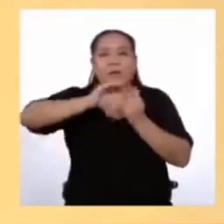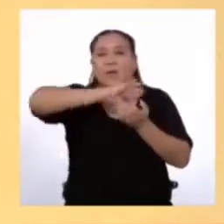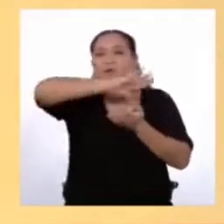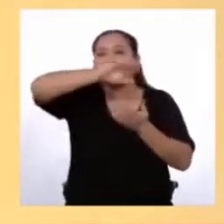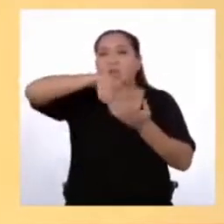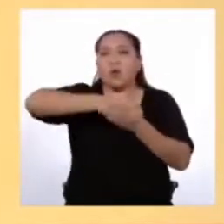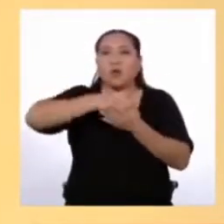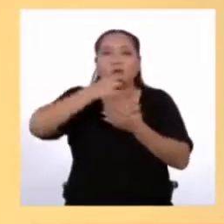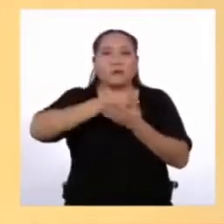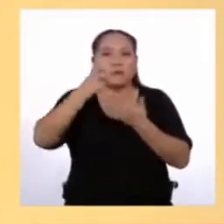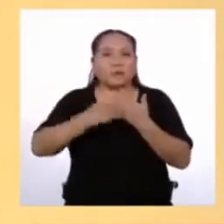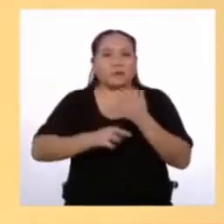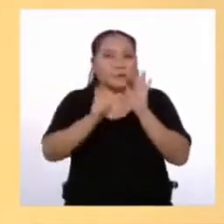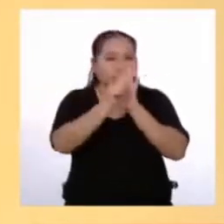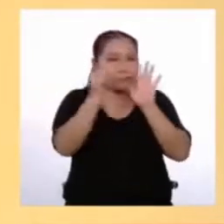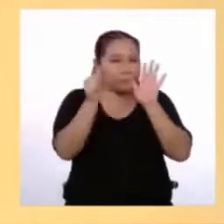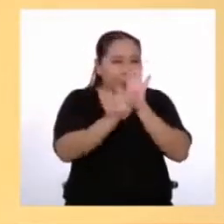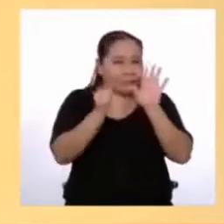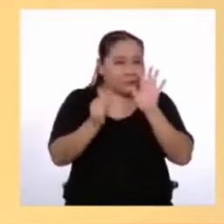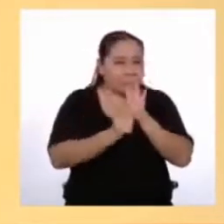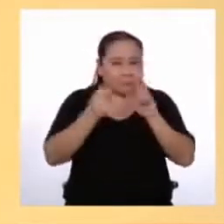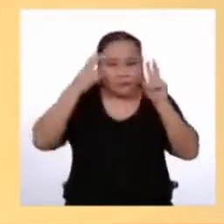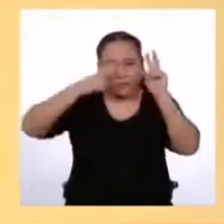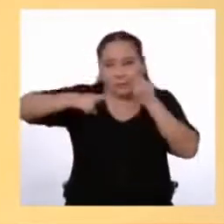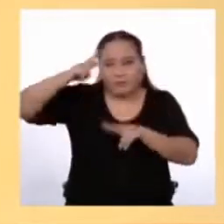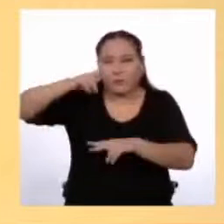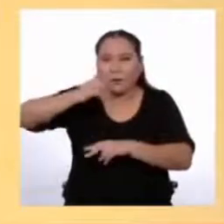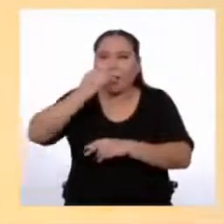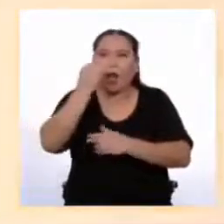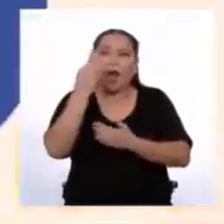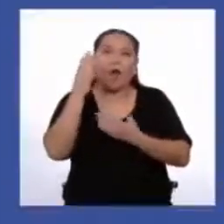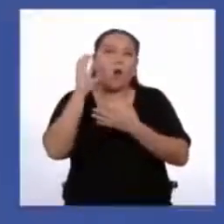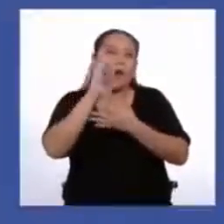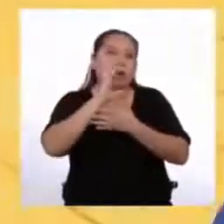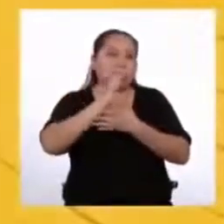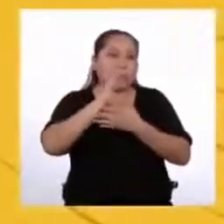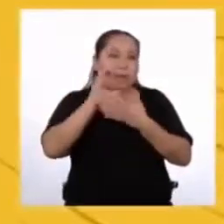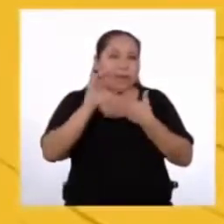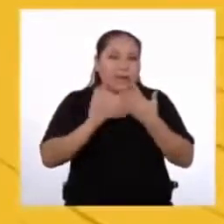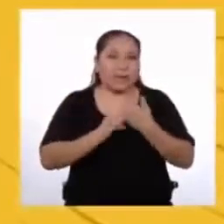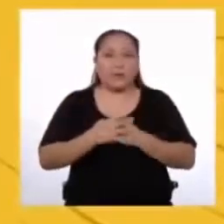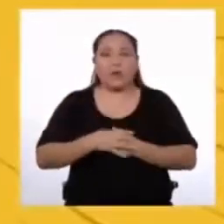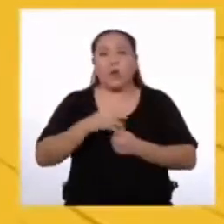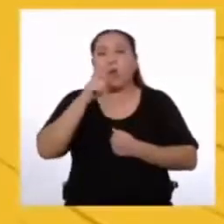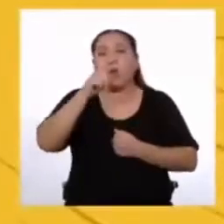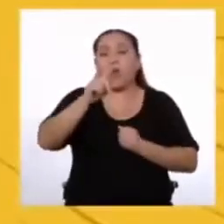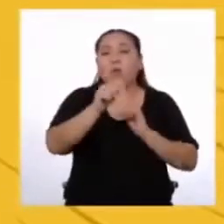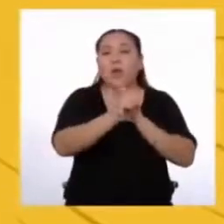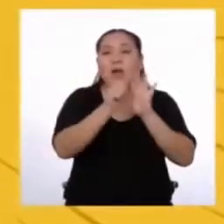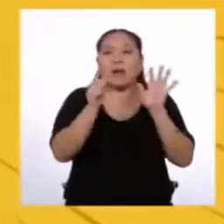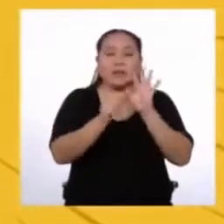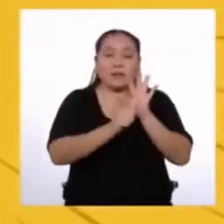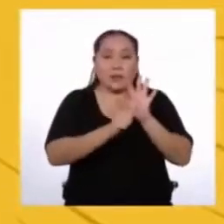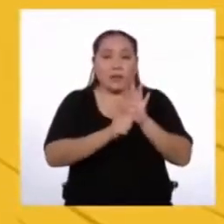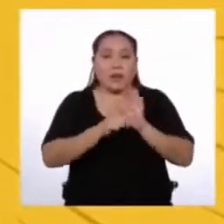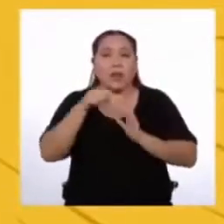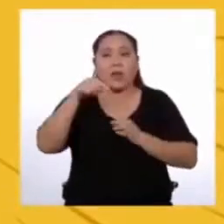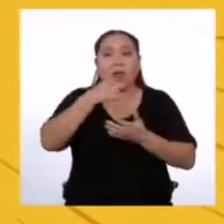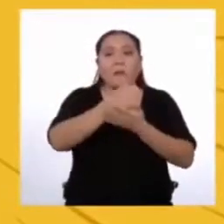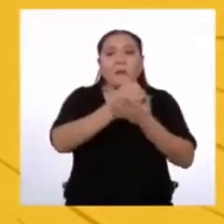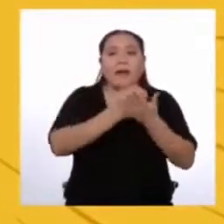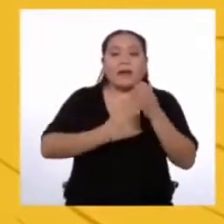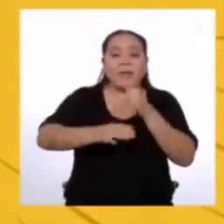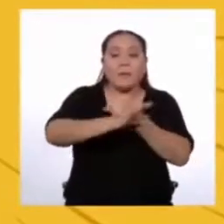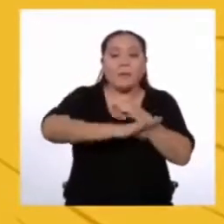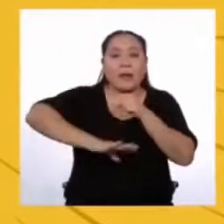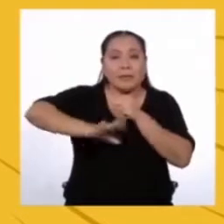ley Los artículos Veamos algunas características Un artículo es la unidad básica de un